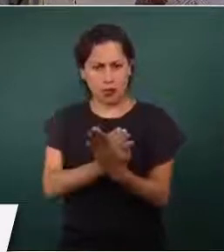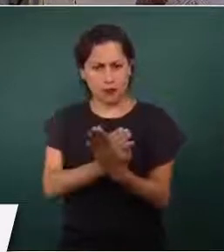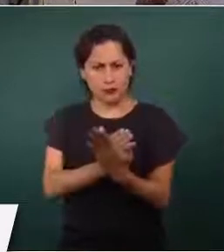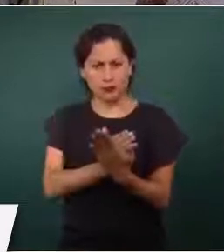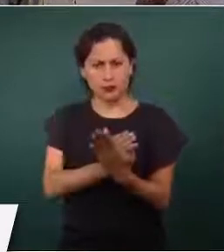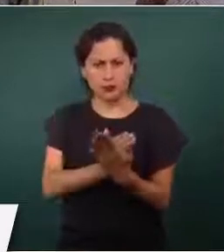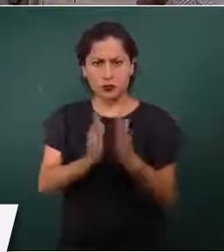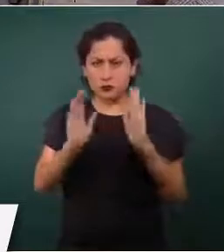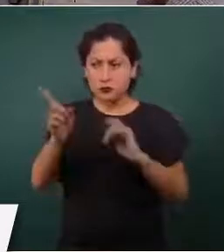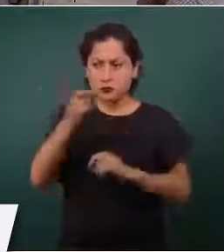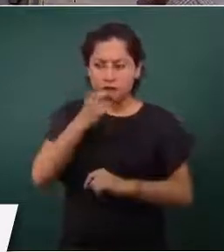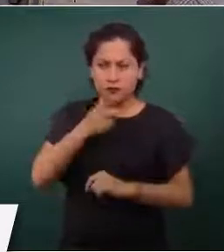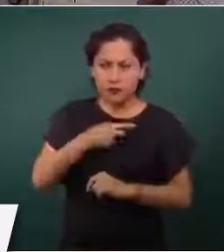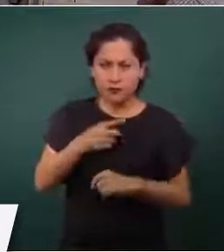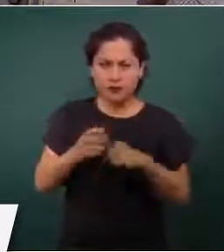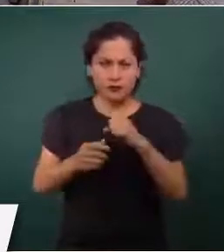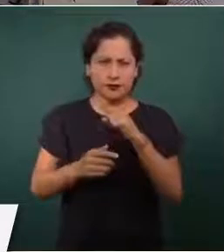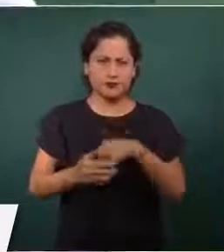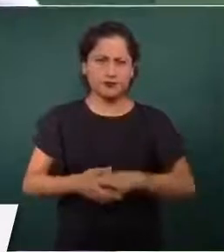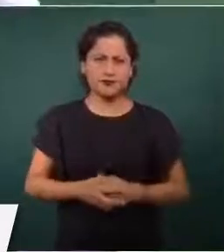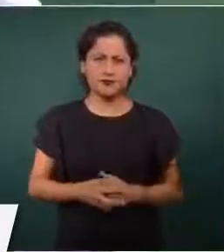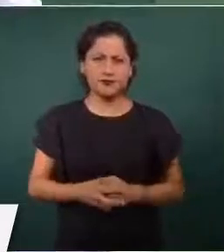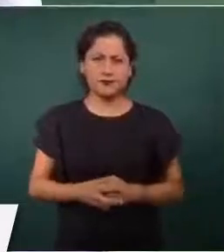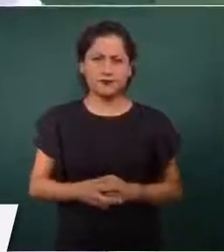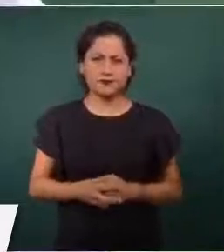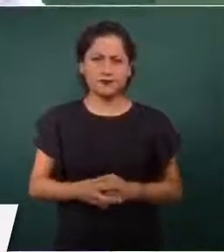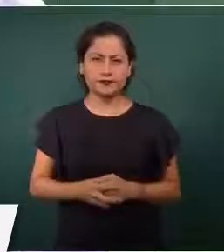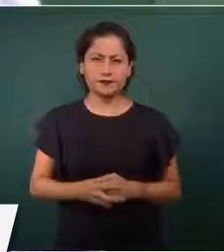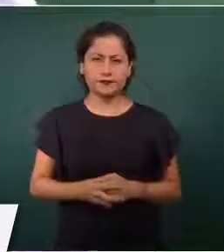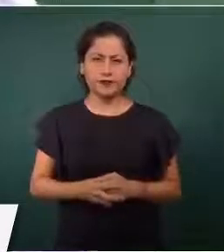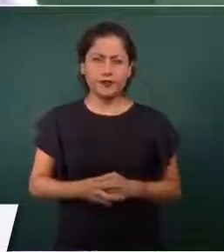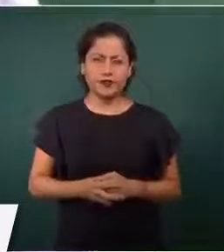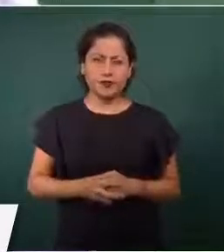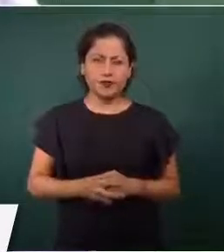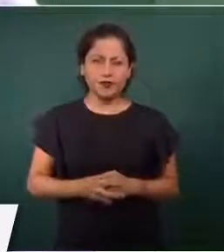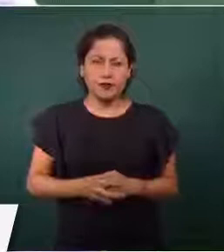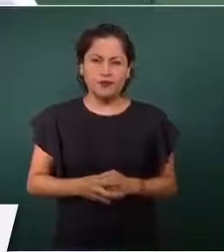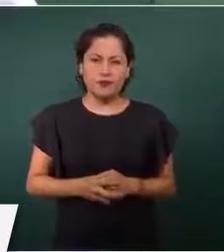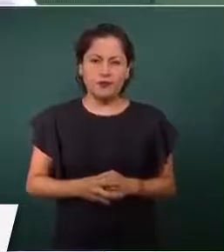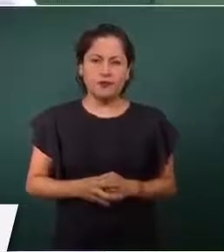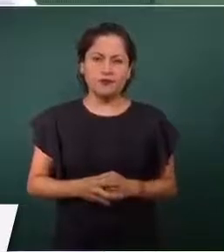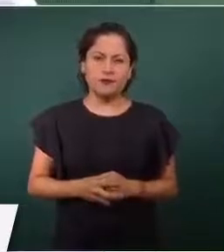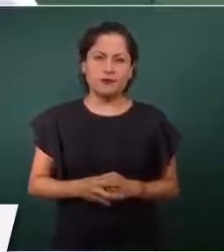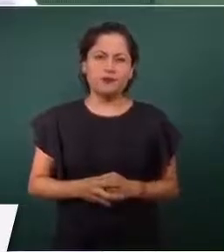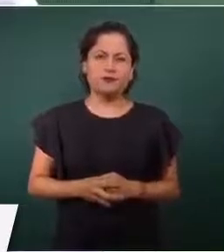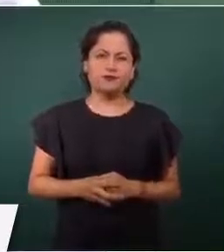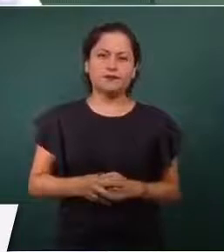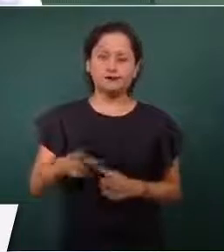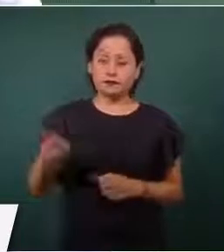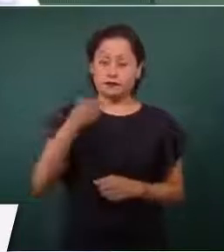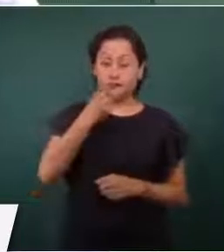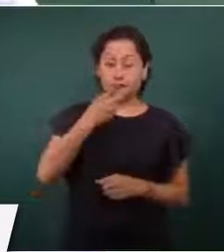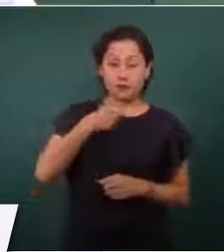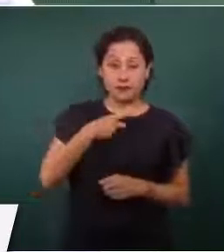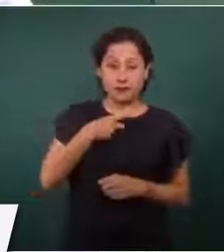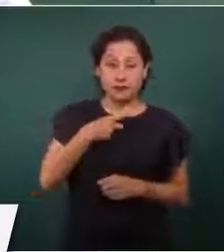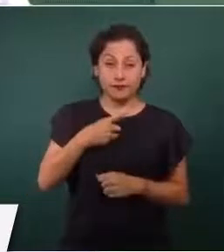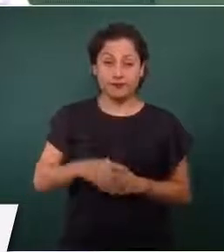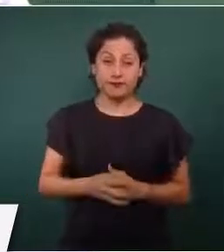No ha habido, como sugieres y sucede,